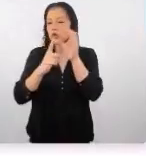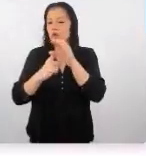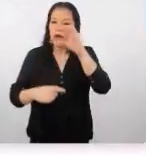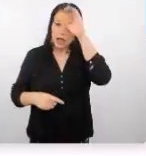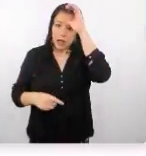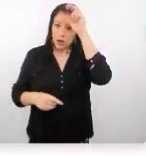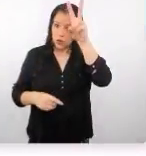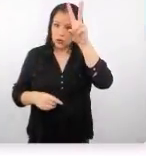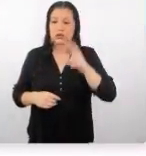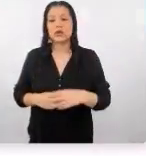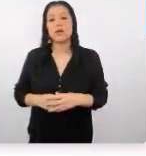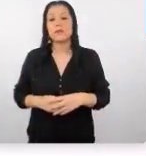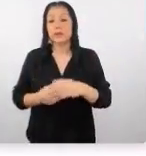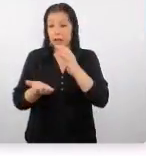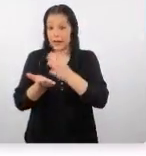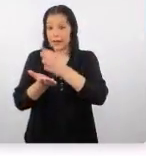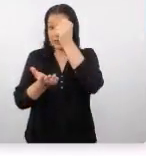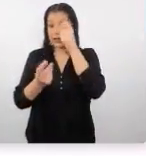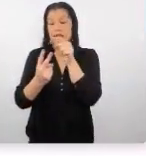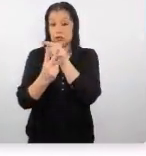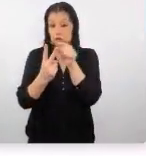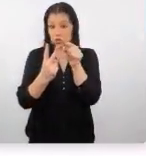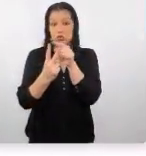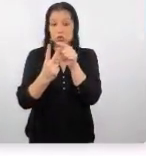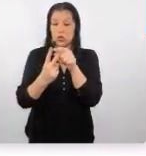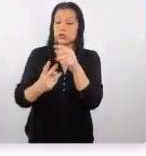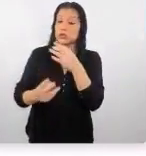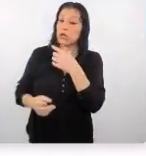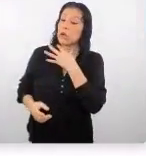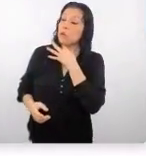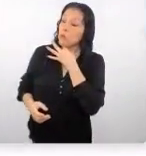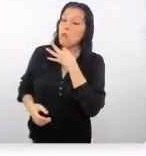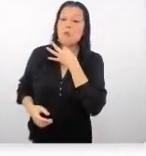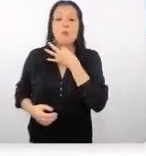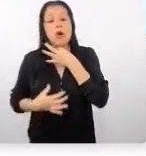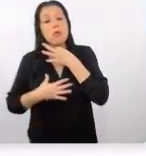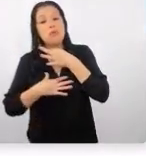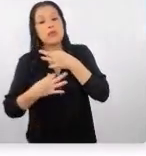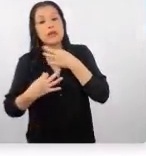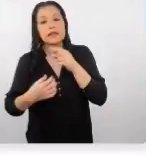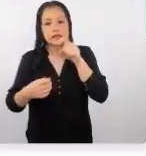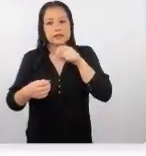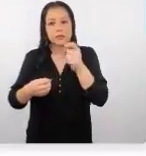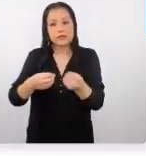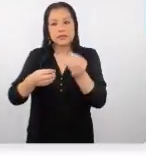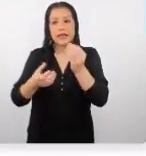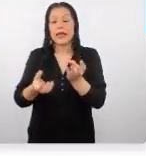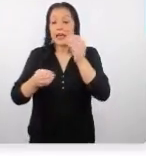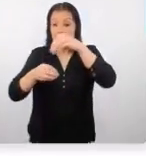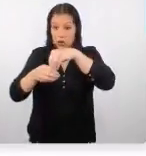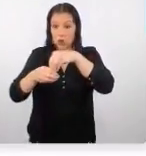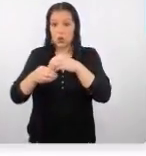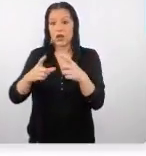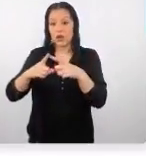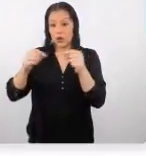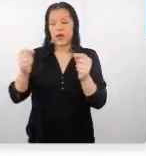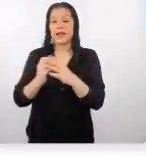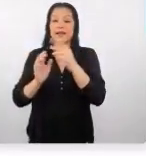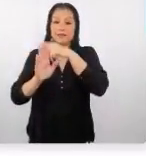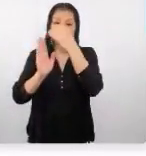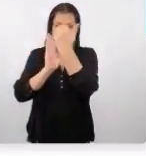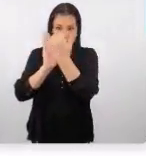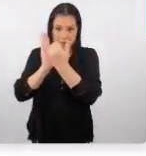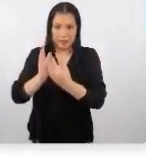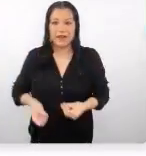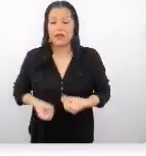y EICA son dos elementos que llaman mucho la atención. Entonces, hay que incluirlos dentro de nuestro paquete. De hecho, el